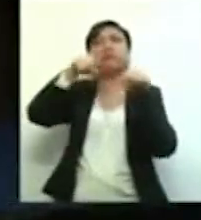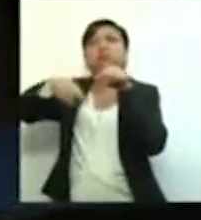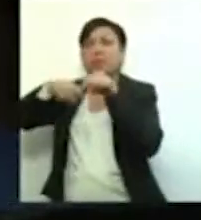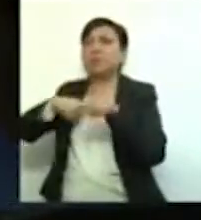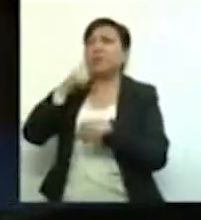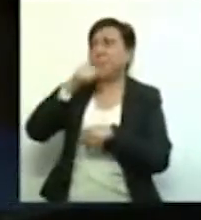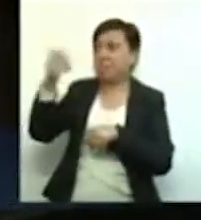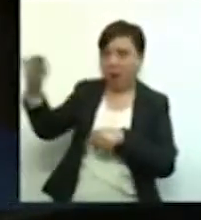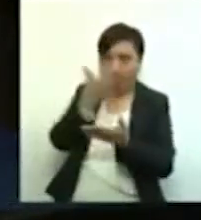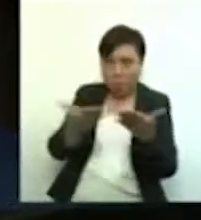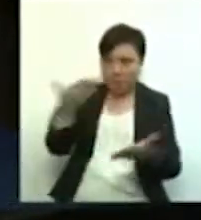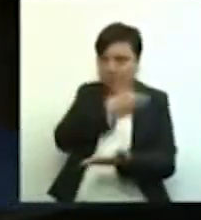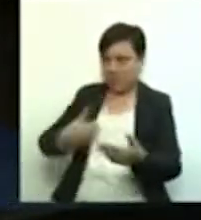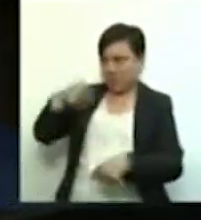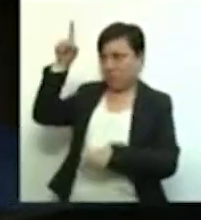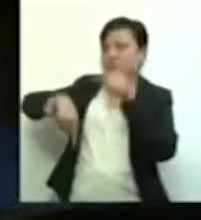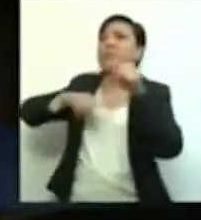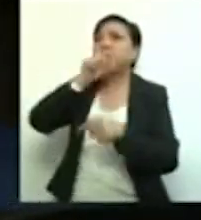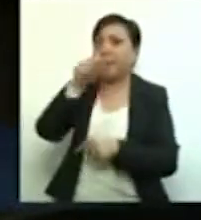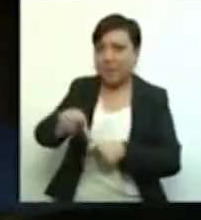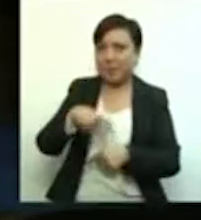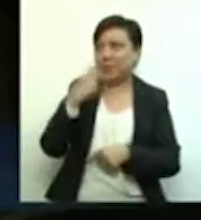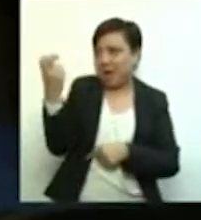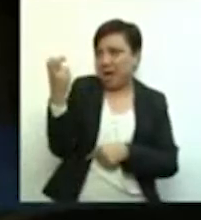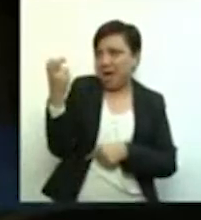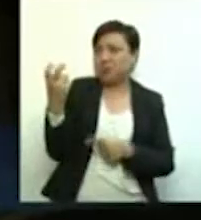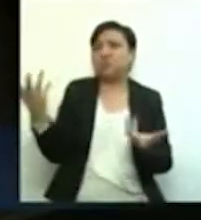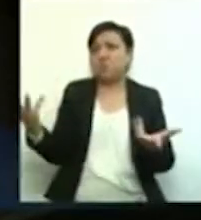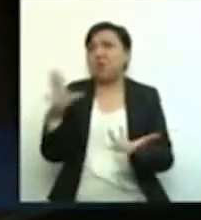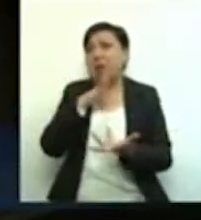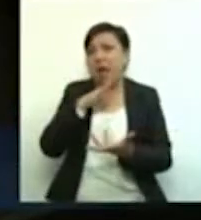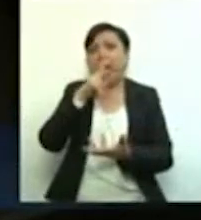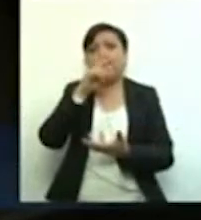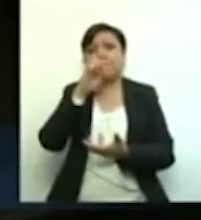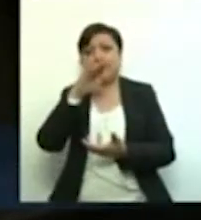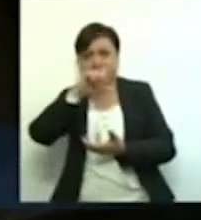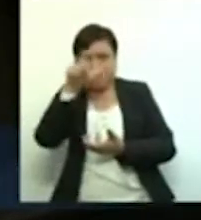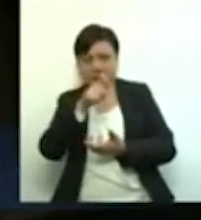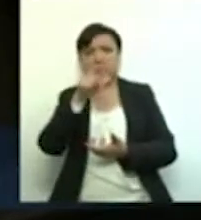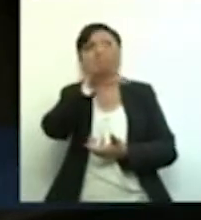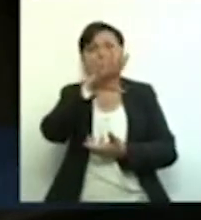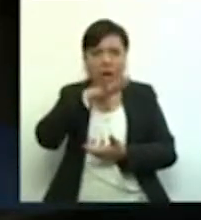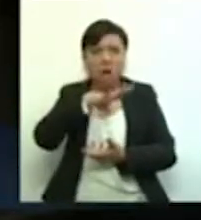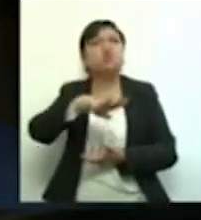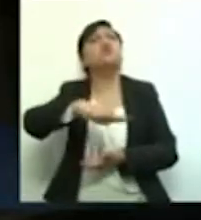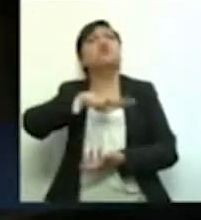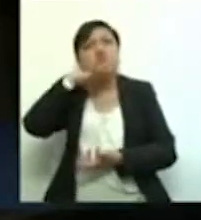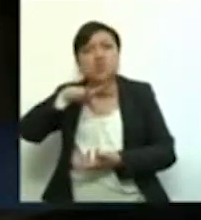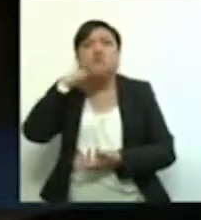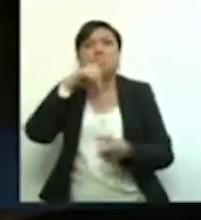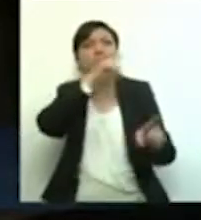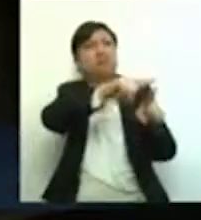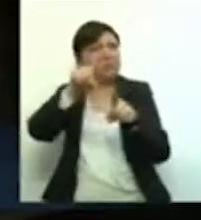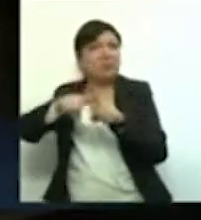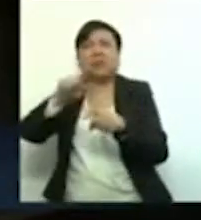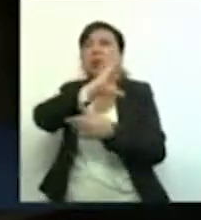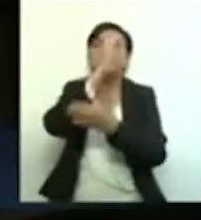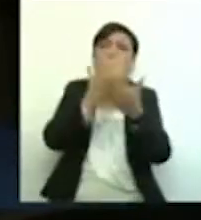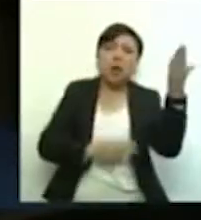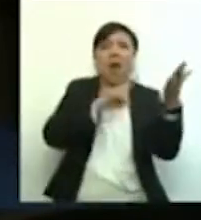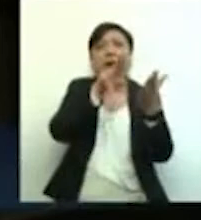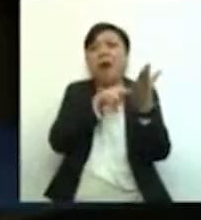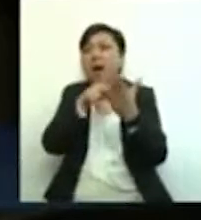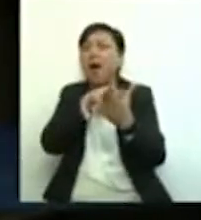Pemex ha sido y sigue siendo una empresa improductiva del Estado mexicano con corrupción en asignación de contratos,